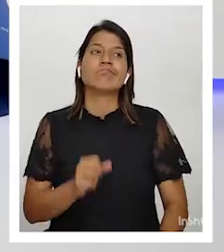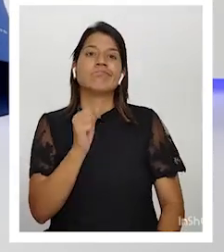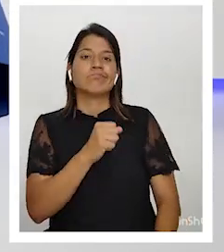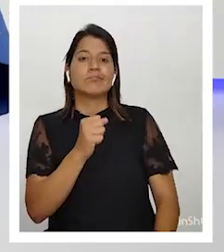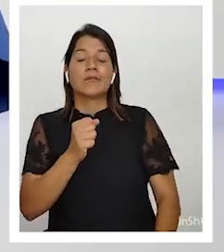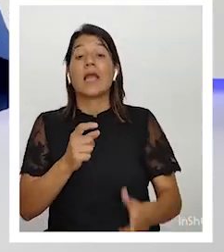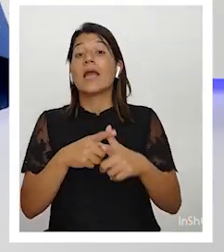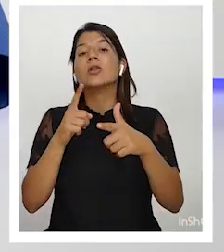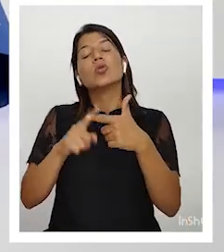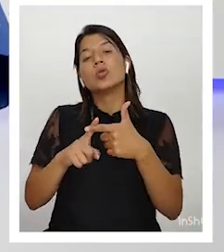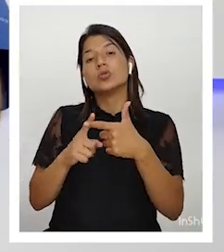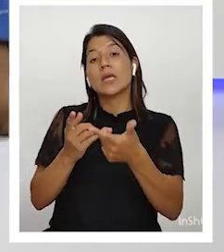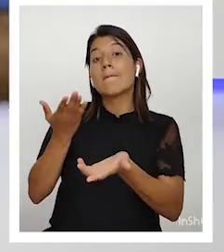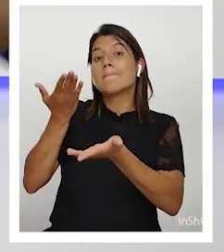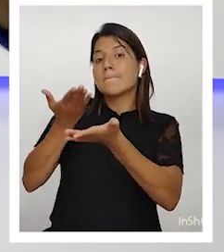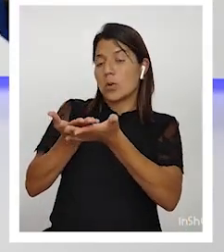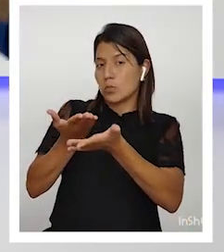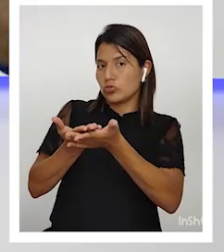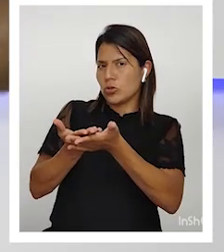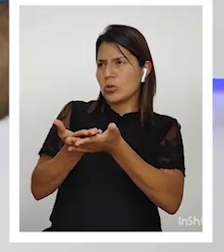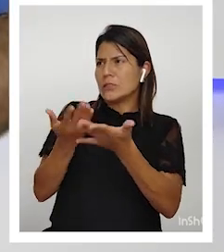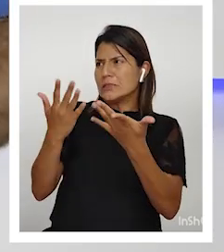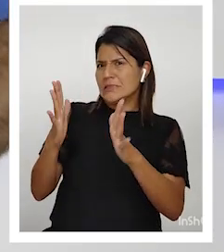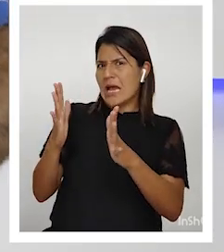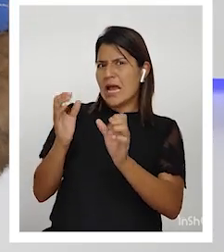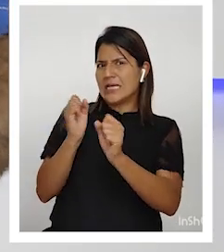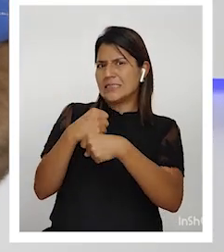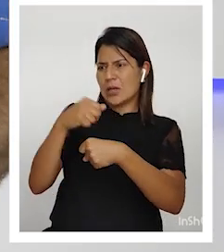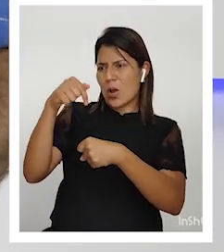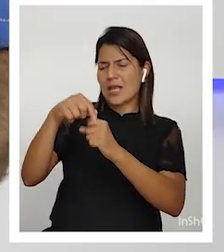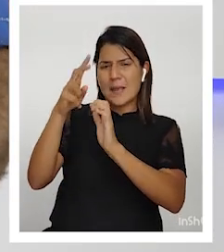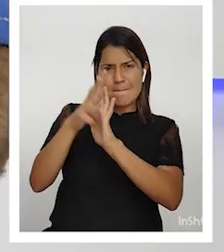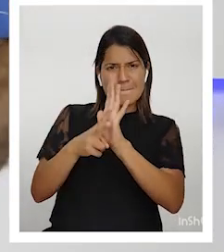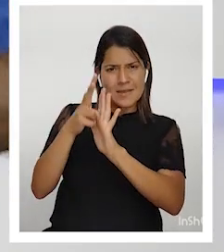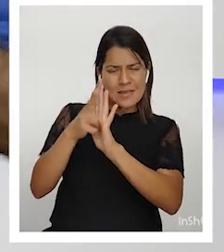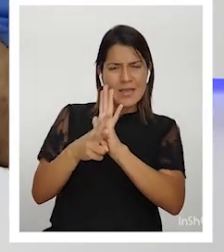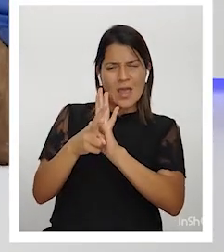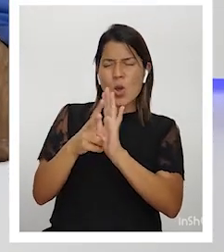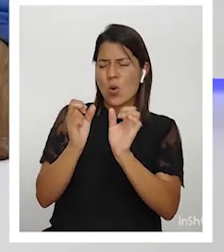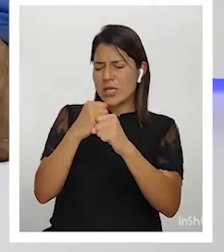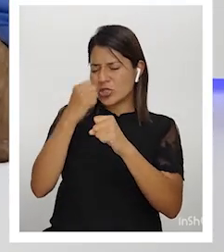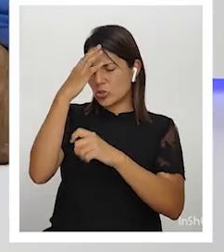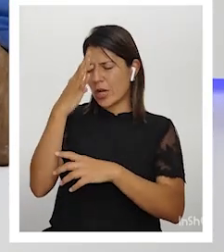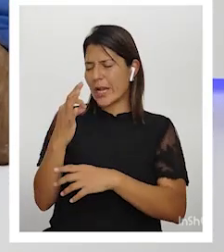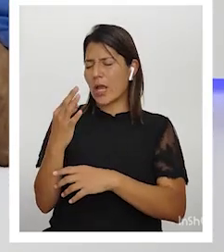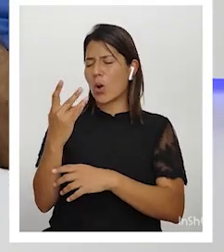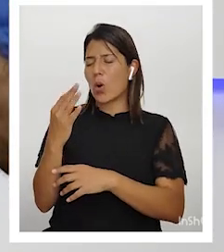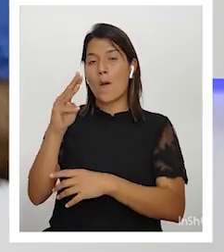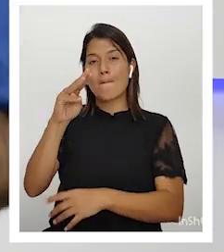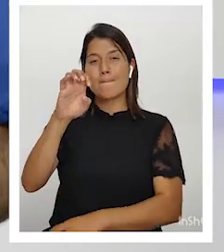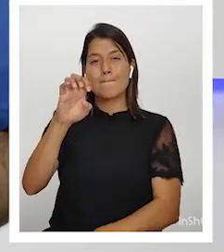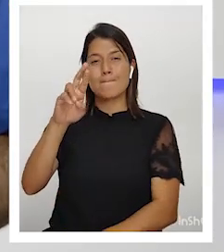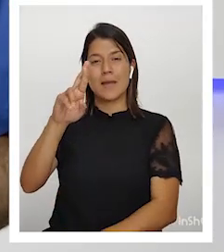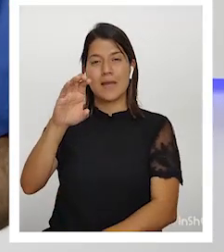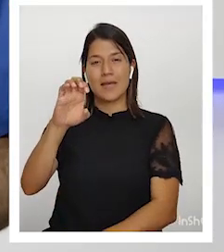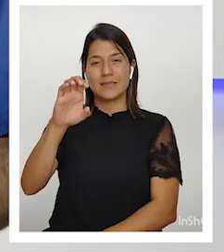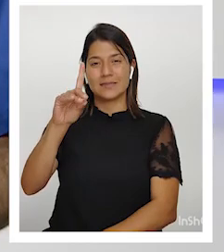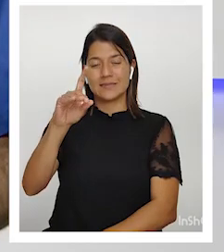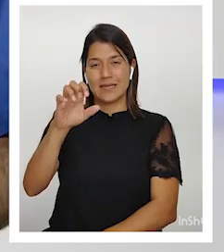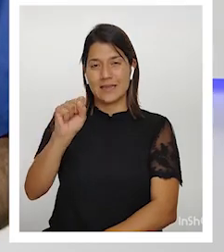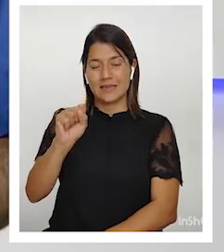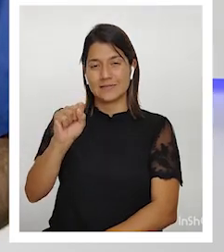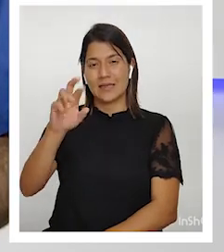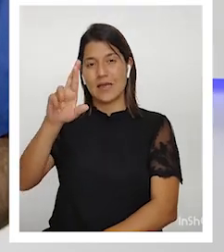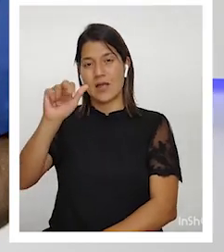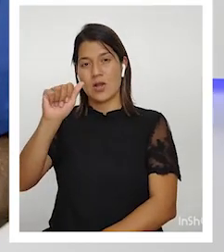Entonces propusieron y eso hay una película aquí un video que hizo creo que Mercedes Ramírez se llama